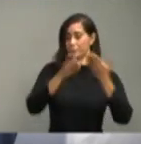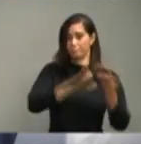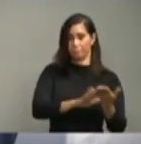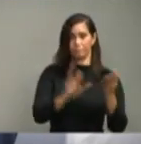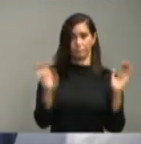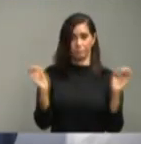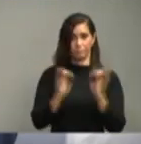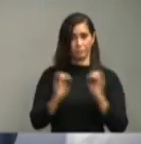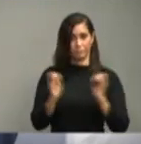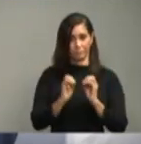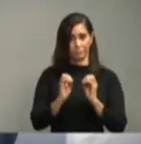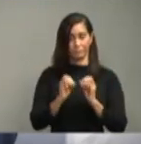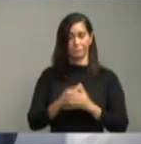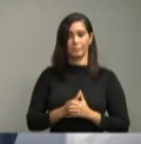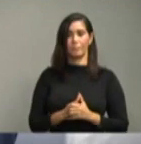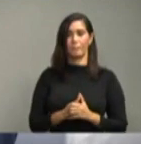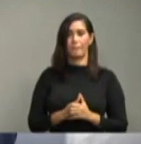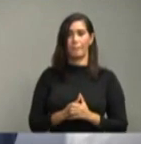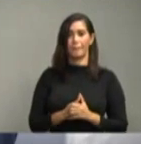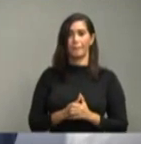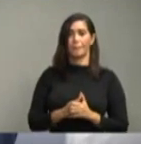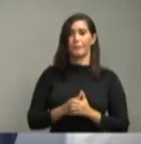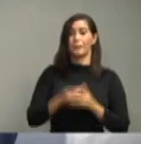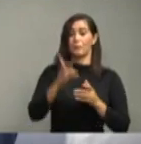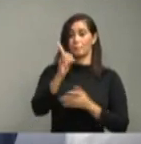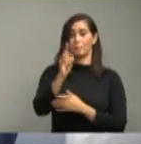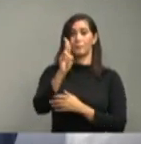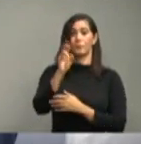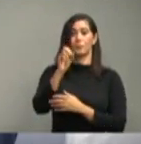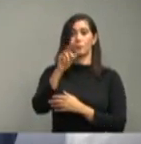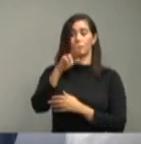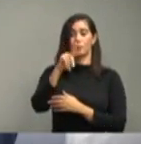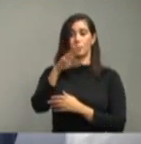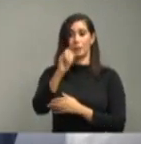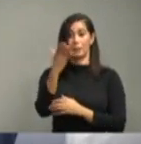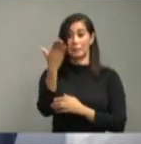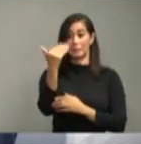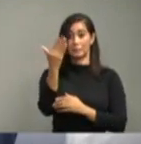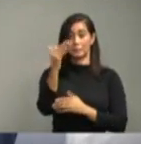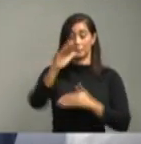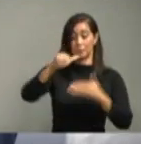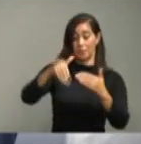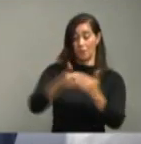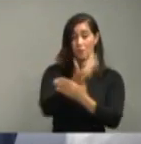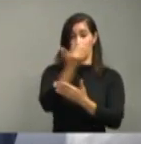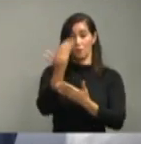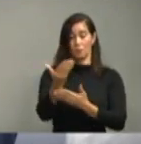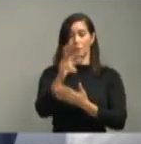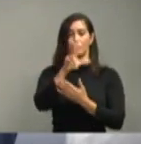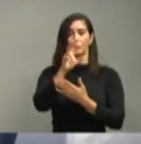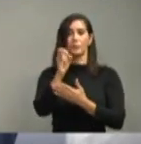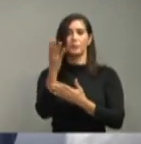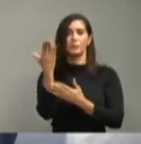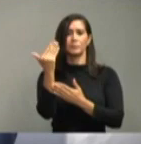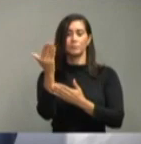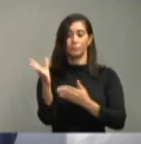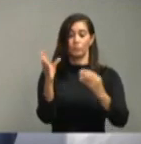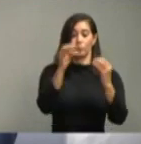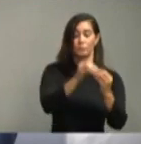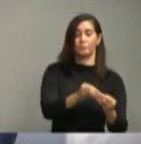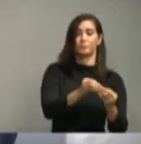fallecimiento. Duarte, 15 casos nuevos, 315 acumulados,